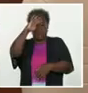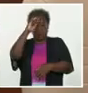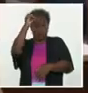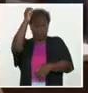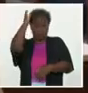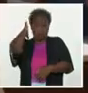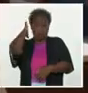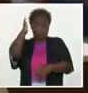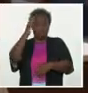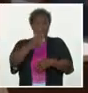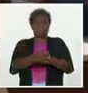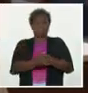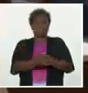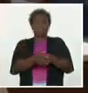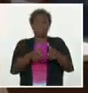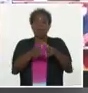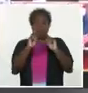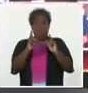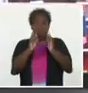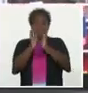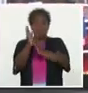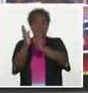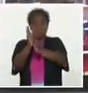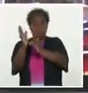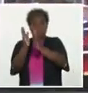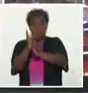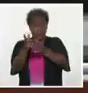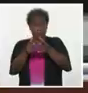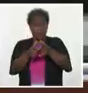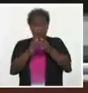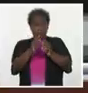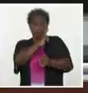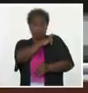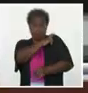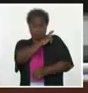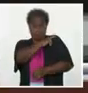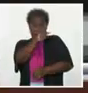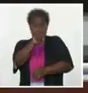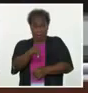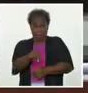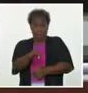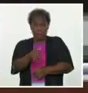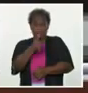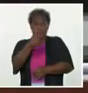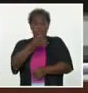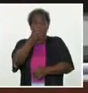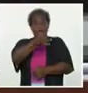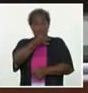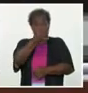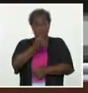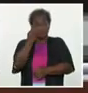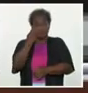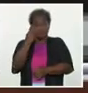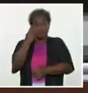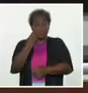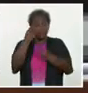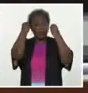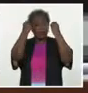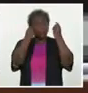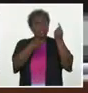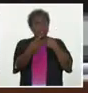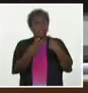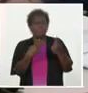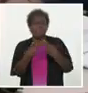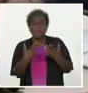Canel Bermúdez. En la reunión mensual con los gobernadores, el mandatario insistió en la necesidad del análisis y el debate de los